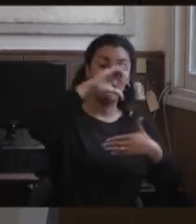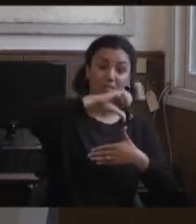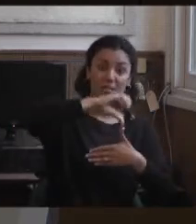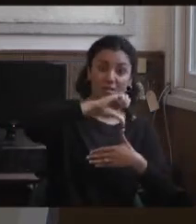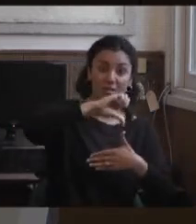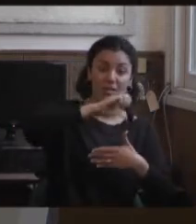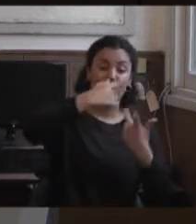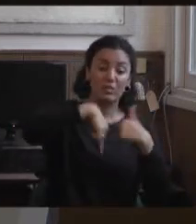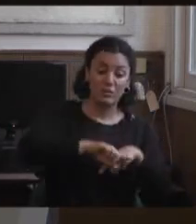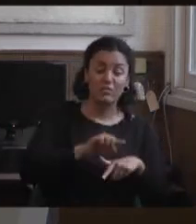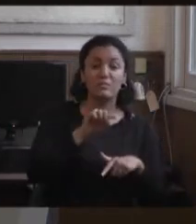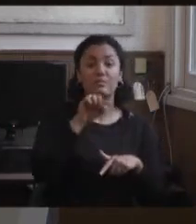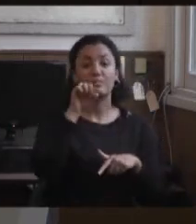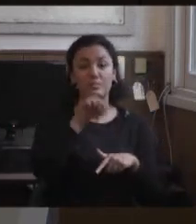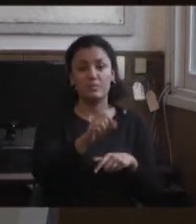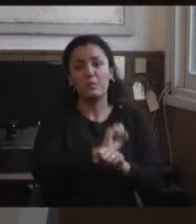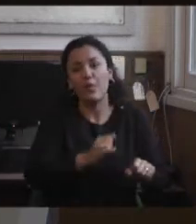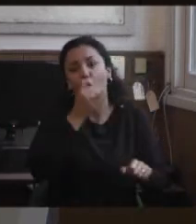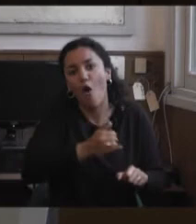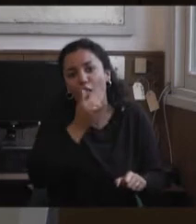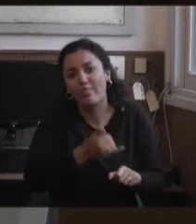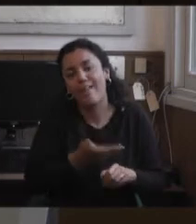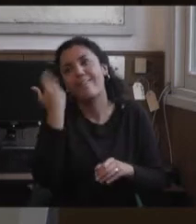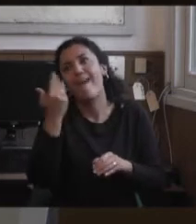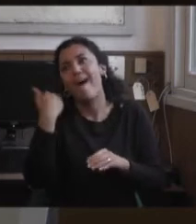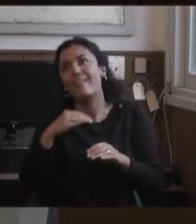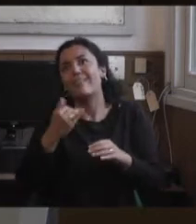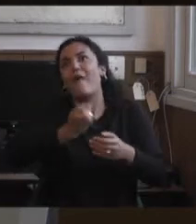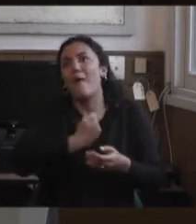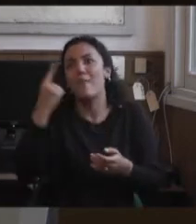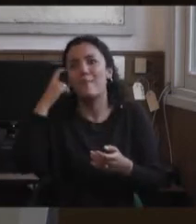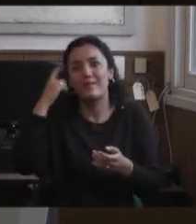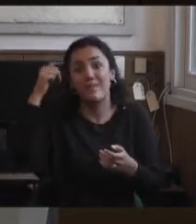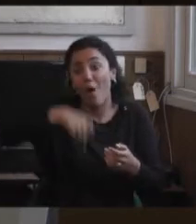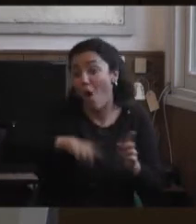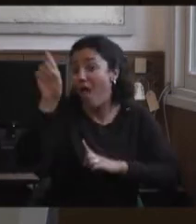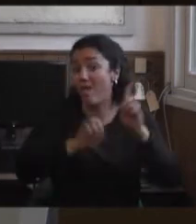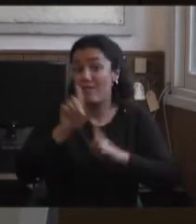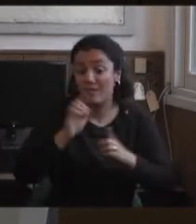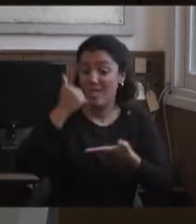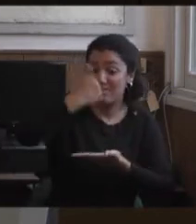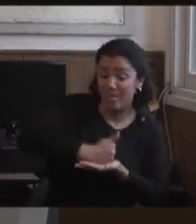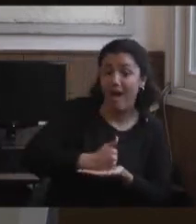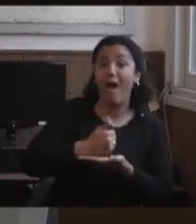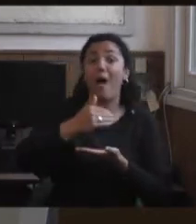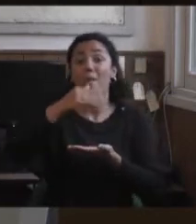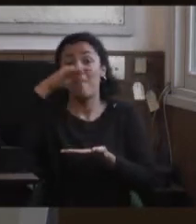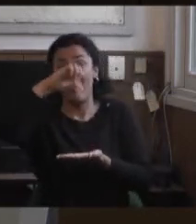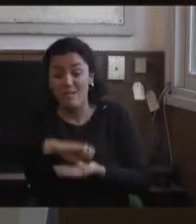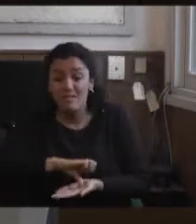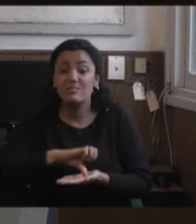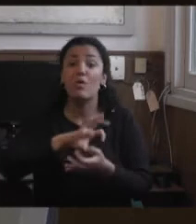todas esas instancias en las que hoy estoy participando, desde una cátedra, desde una universidad, desde un país o desde una red.